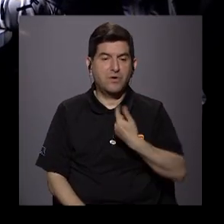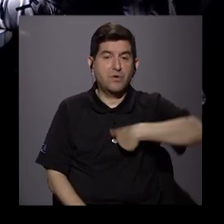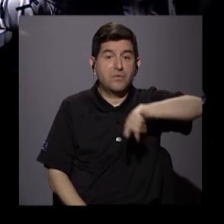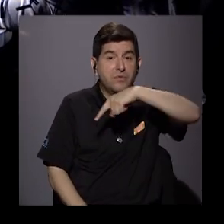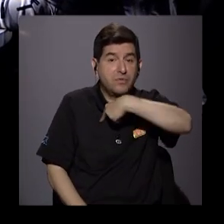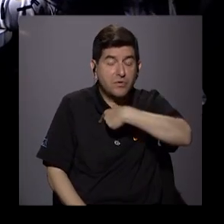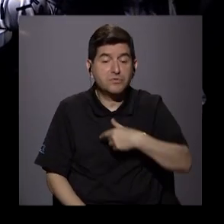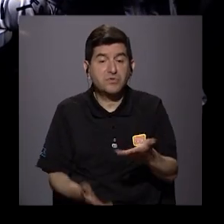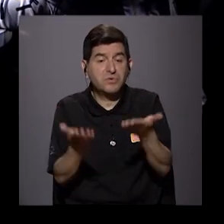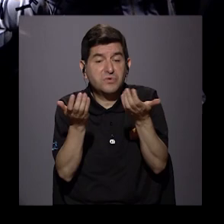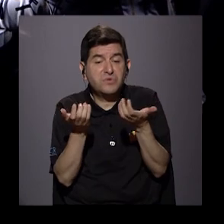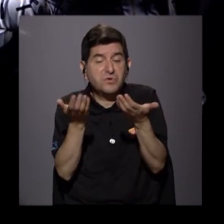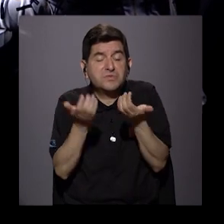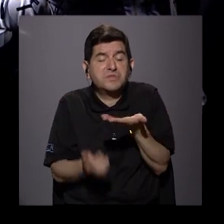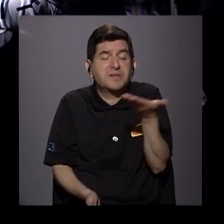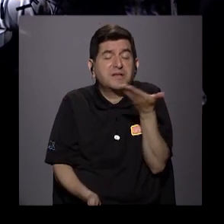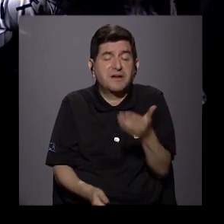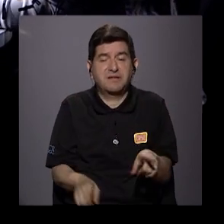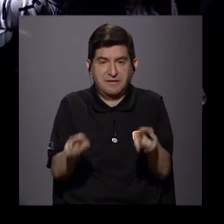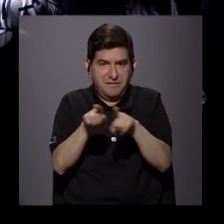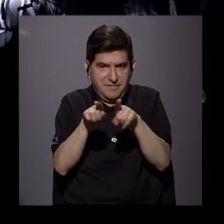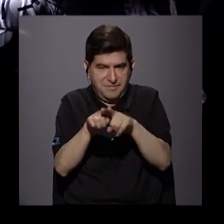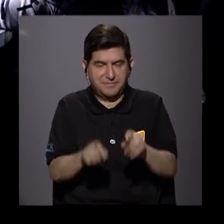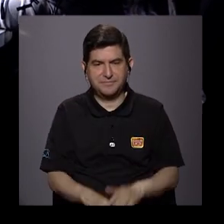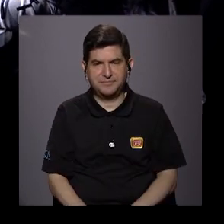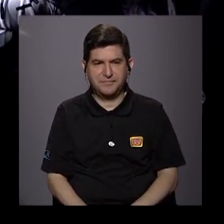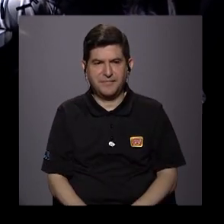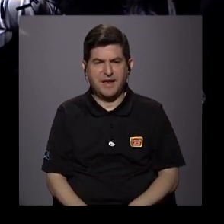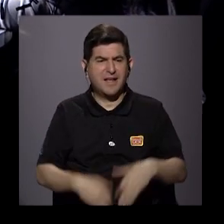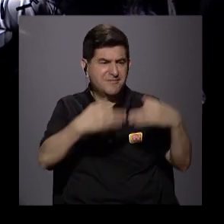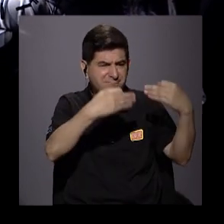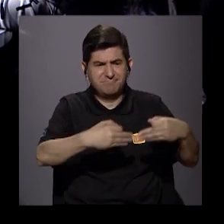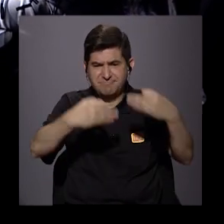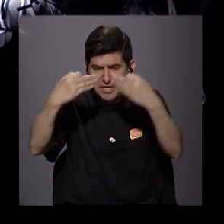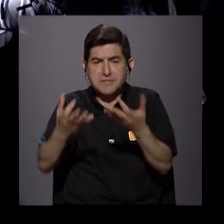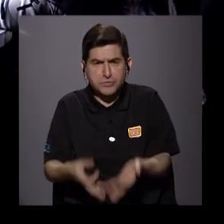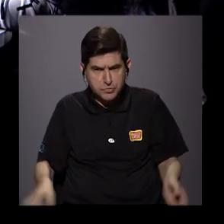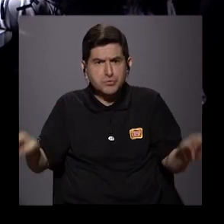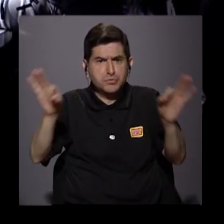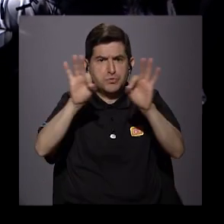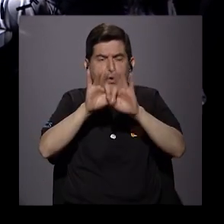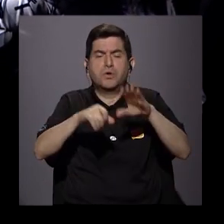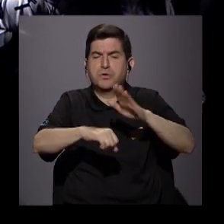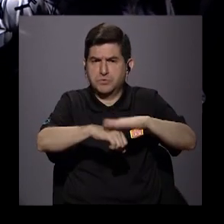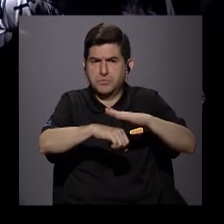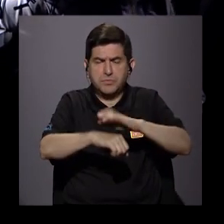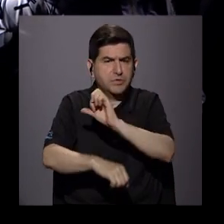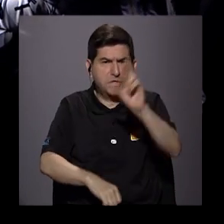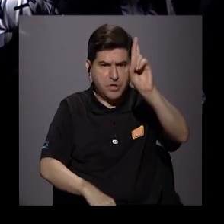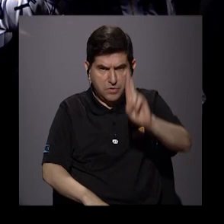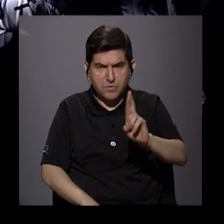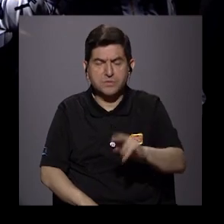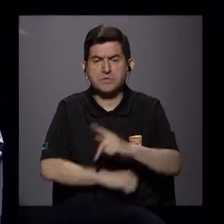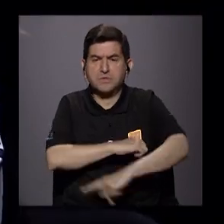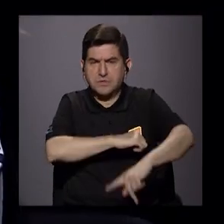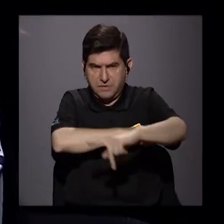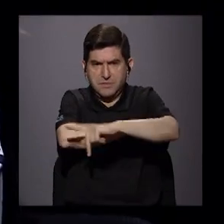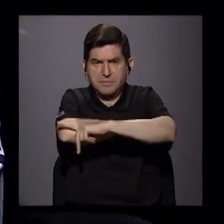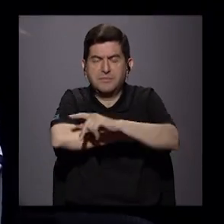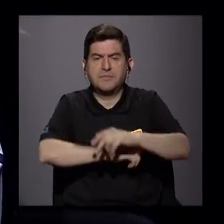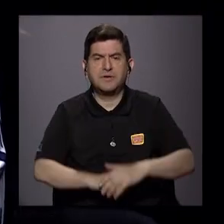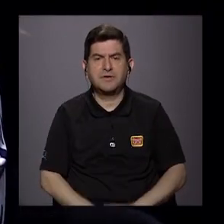nosotros queremos? ¿Hacia dónde queremos ir? Se han tomado decisiones importantes que han permitido que Costa Rica sea un país